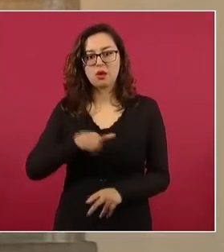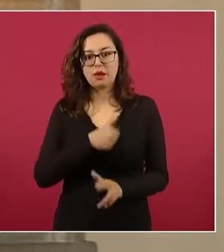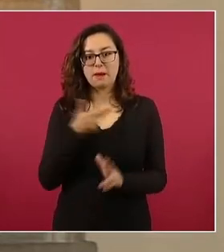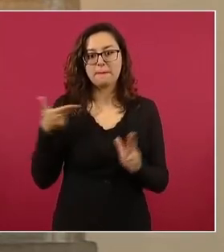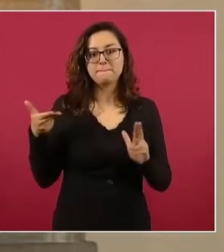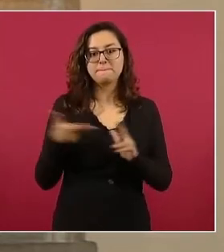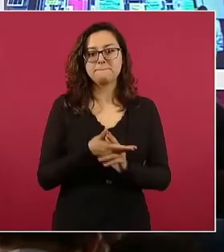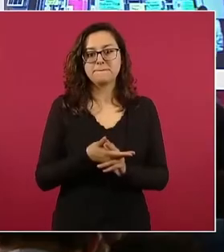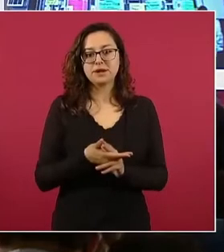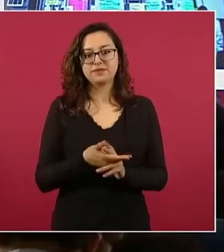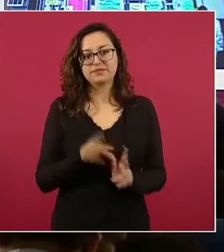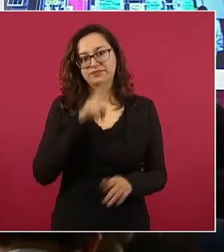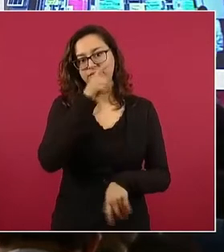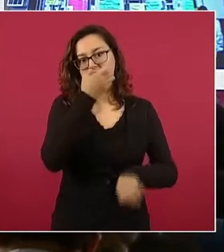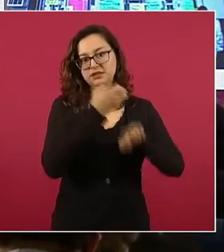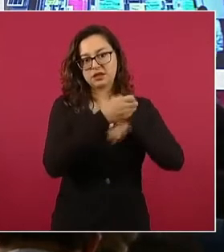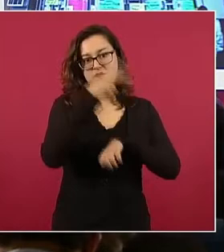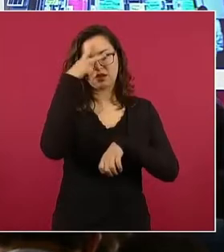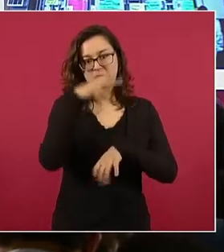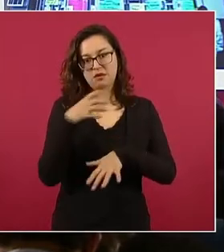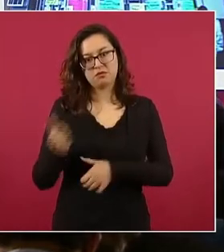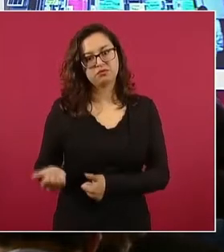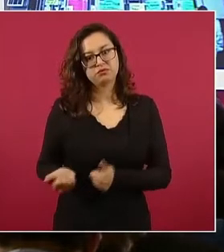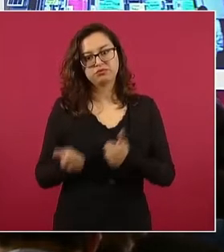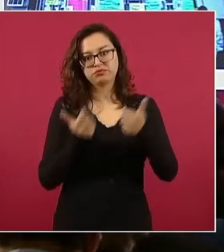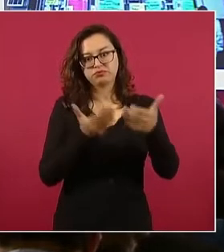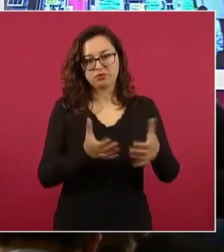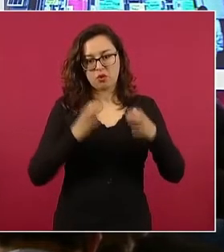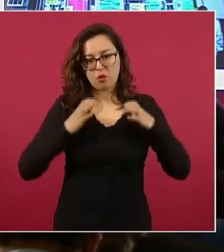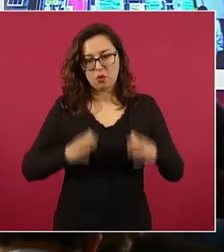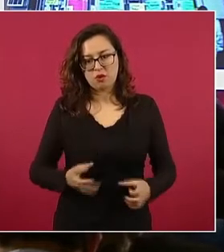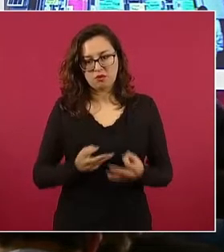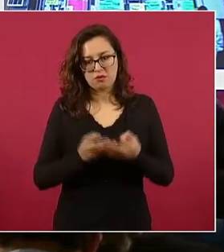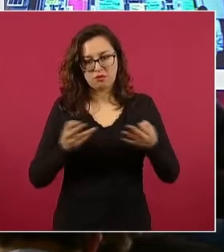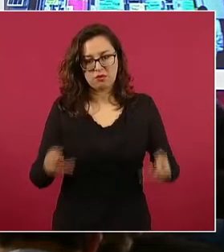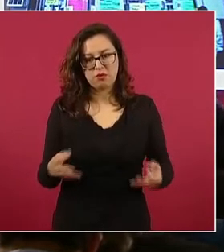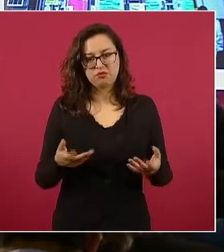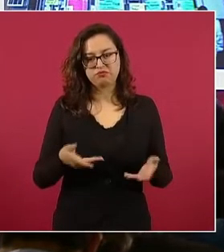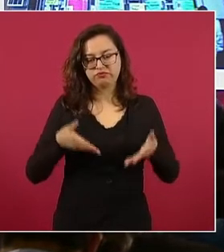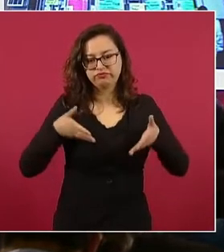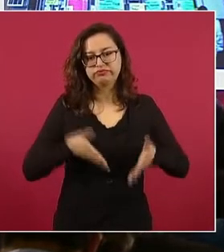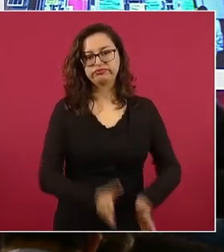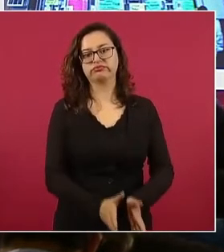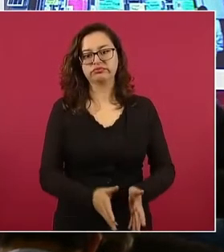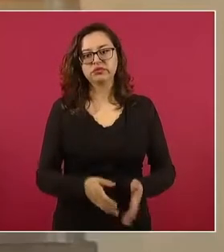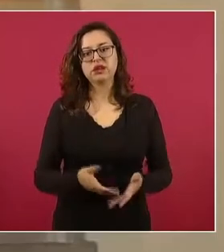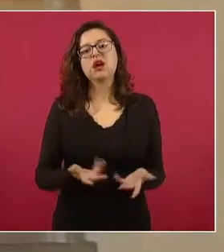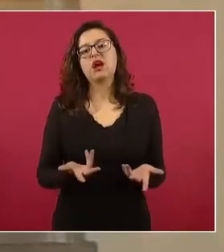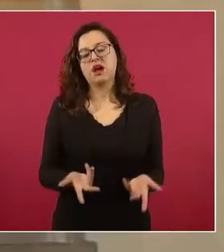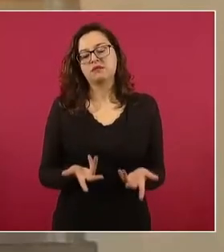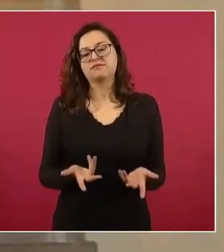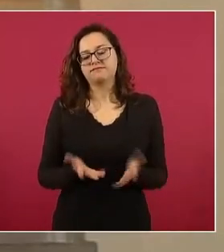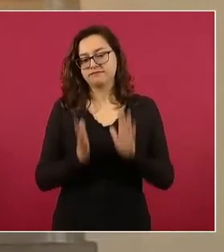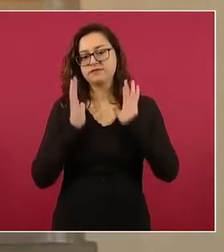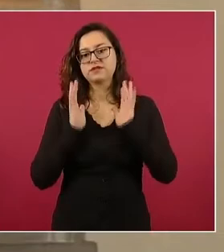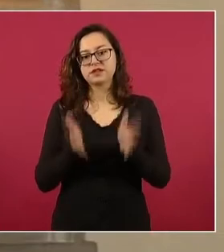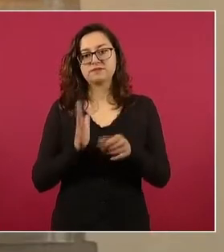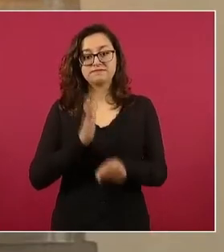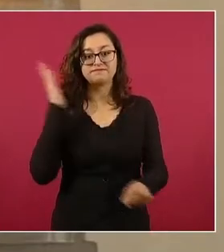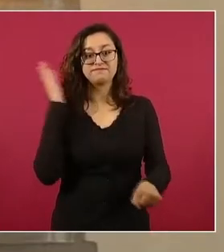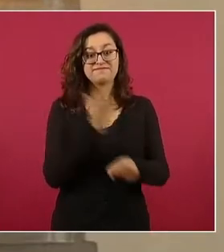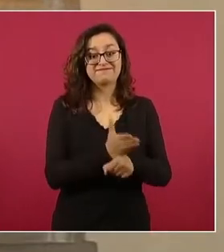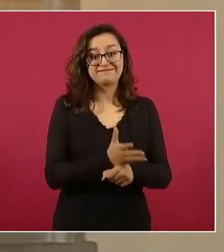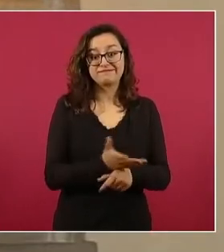en Tlalmanal con el Estado de México. Pues bien, ya se obtuvo sentencia condenatoria y al haber 13